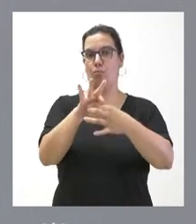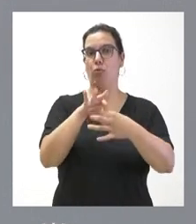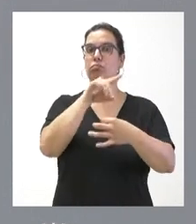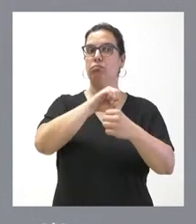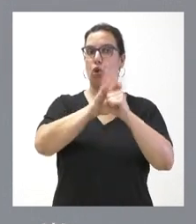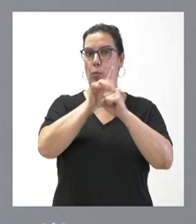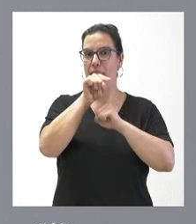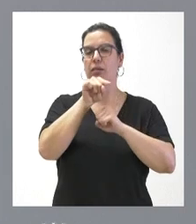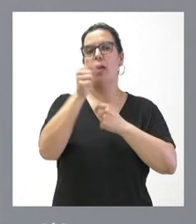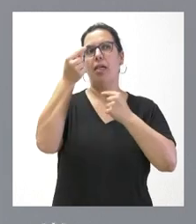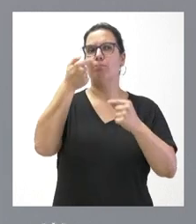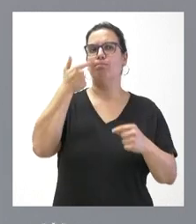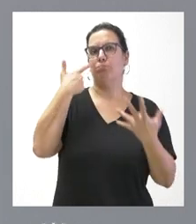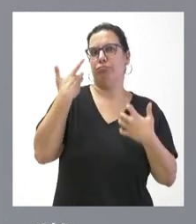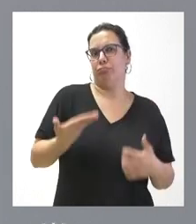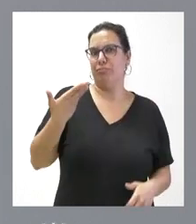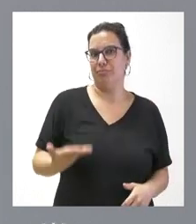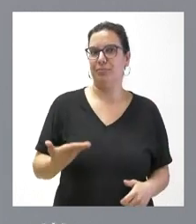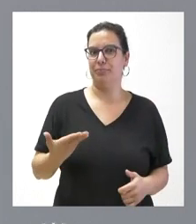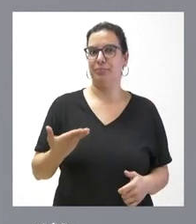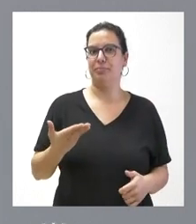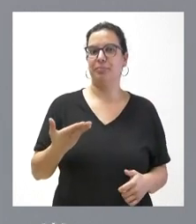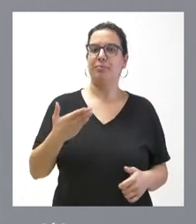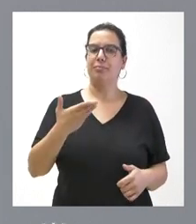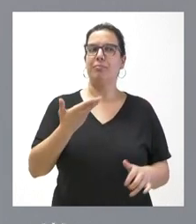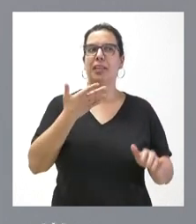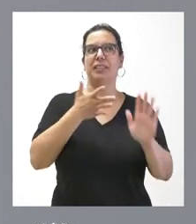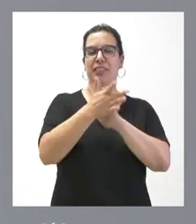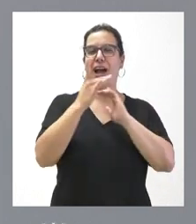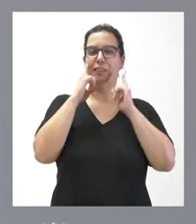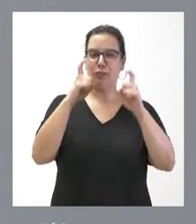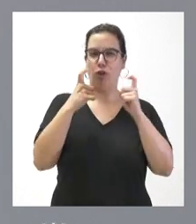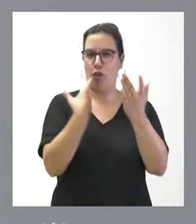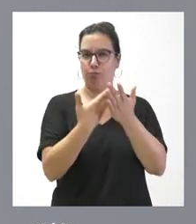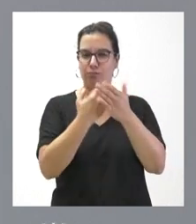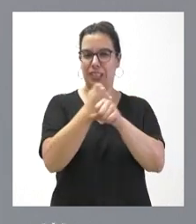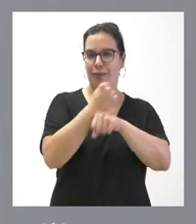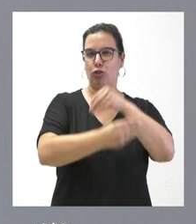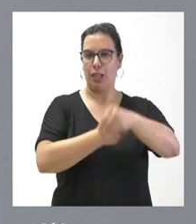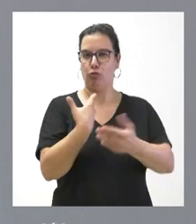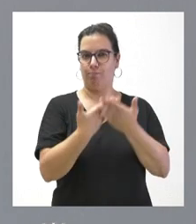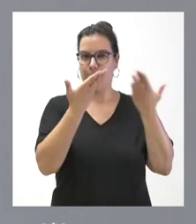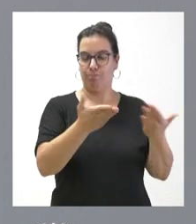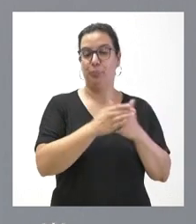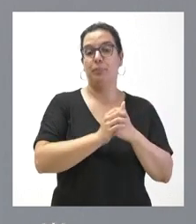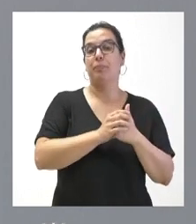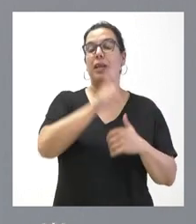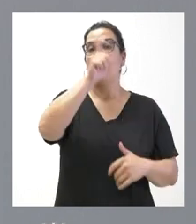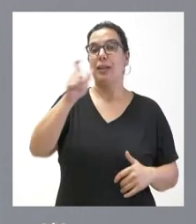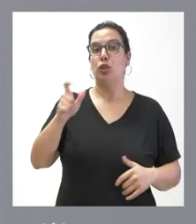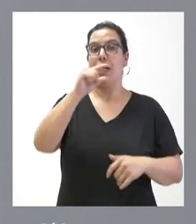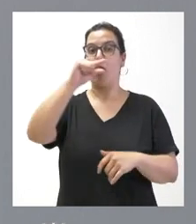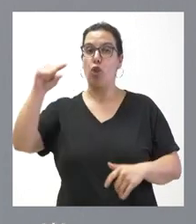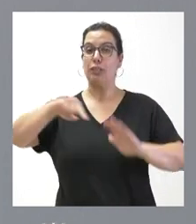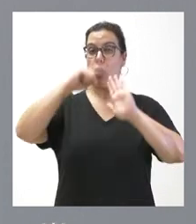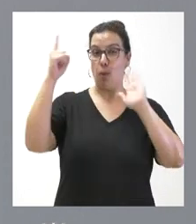ciertamente relevantes, que dan una idea del esfuerzo y de la tarea que hemos desarrollado. Y personas con pauta completa de